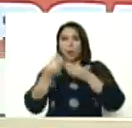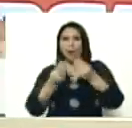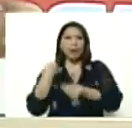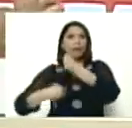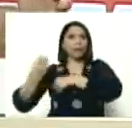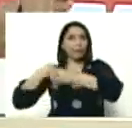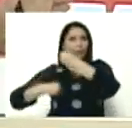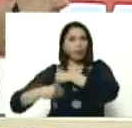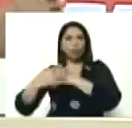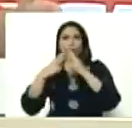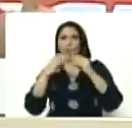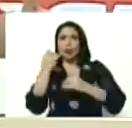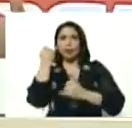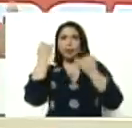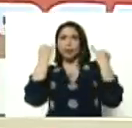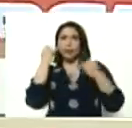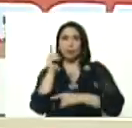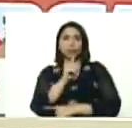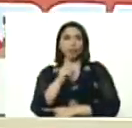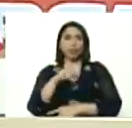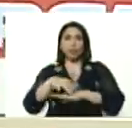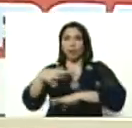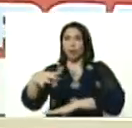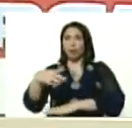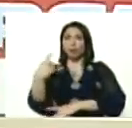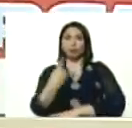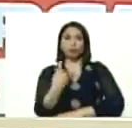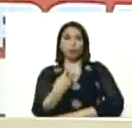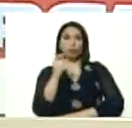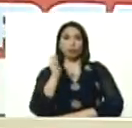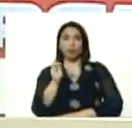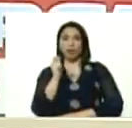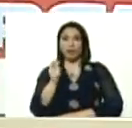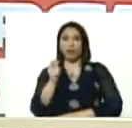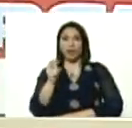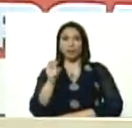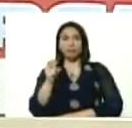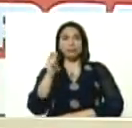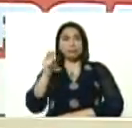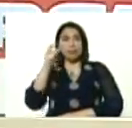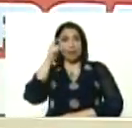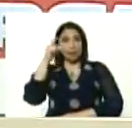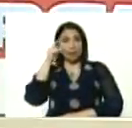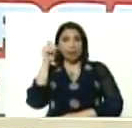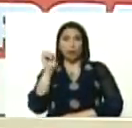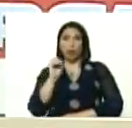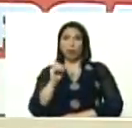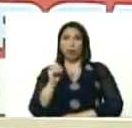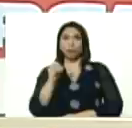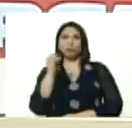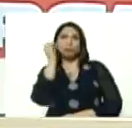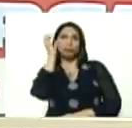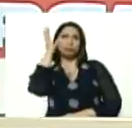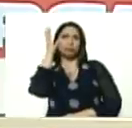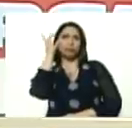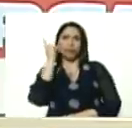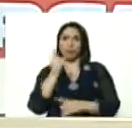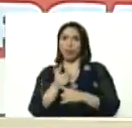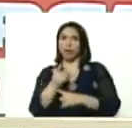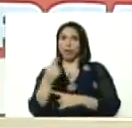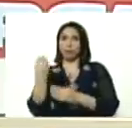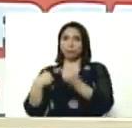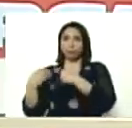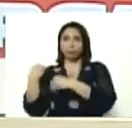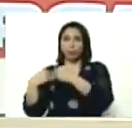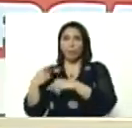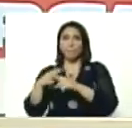las ideas, no le dejemos, solo esa tarea a Tania, a Meliano, que tenga una idea, hágala saber, para